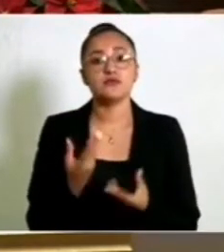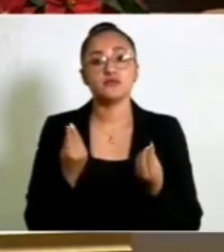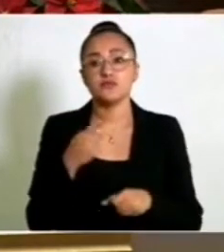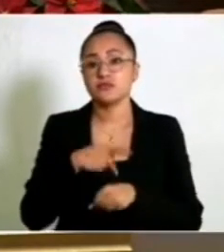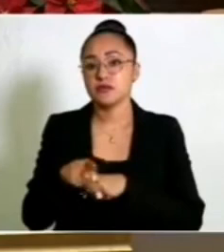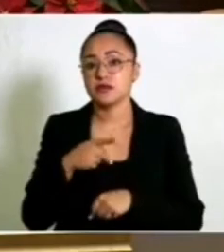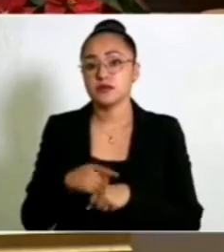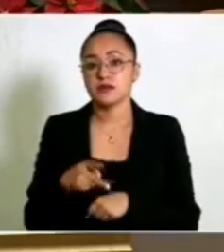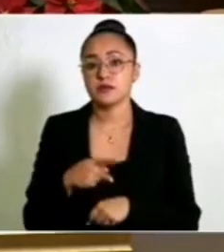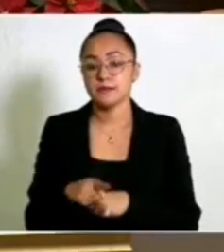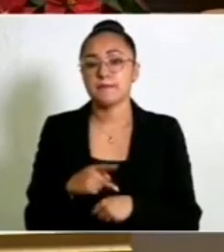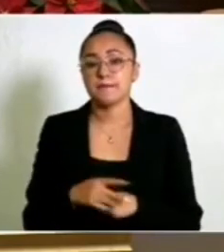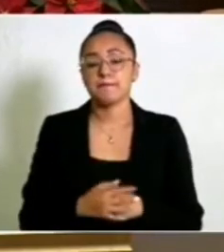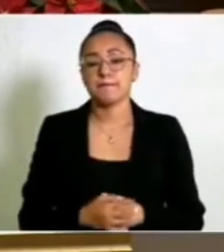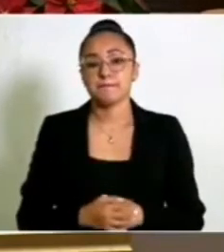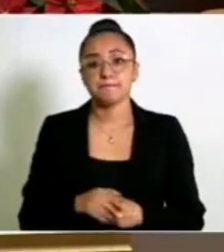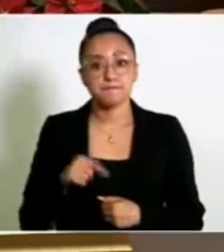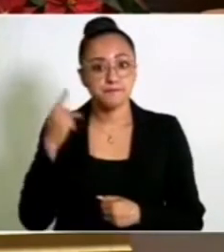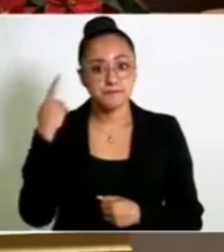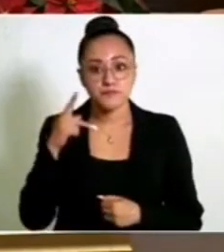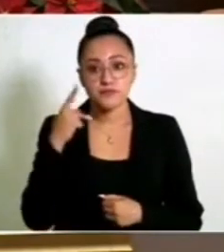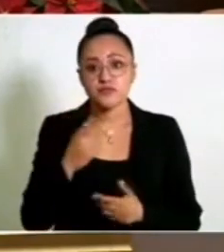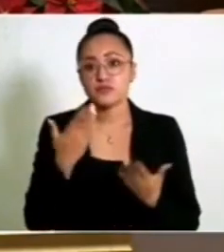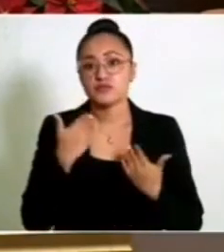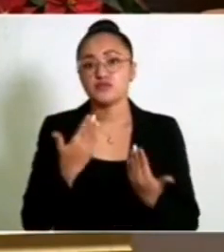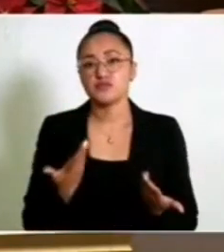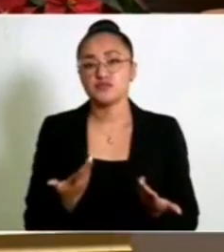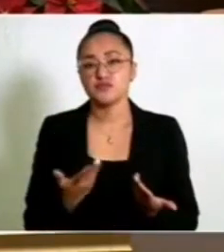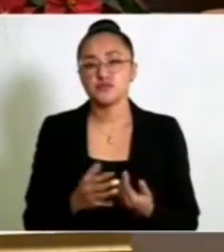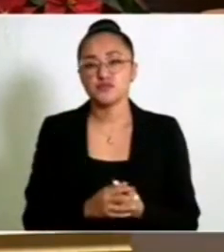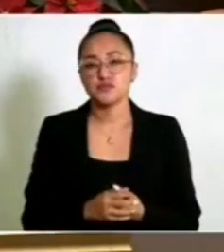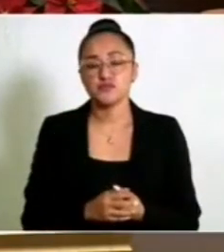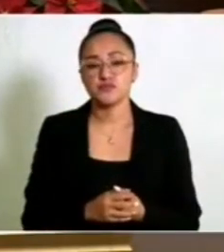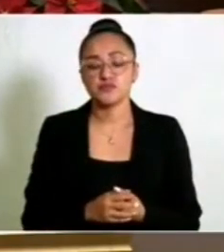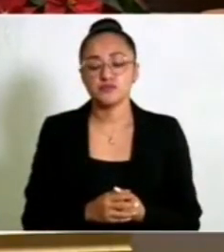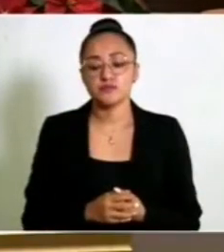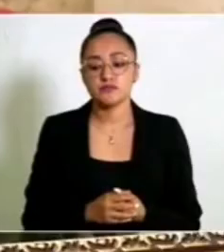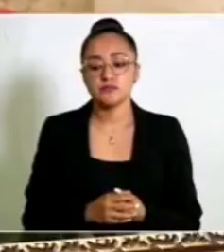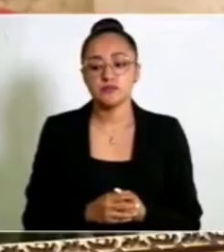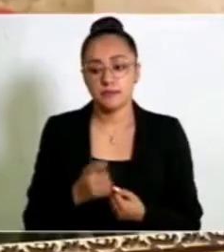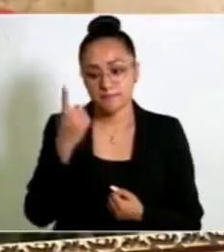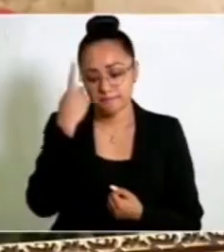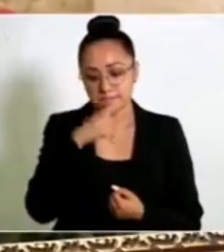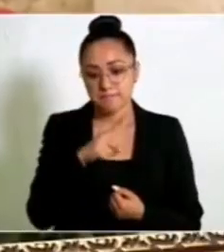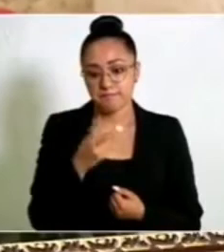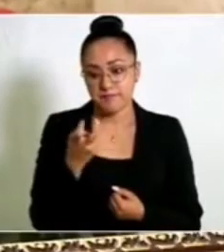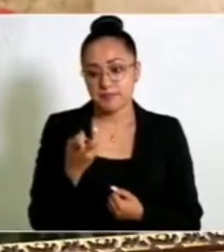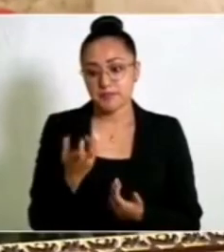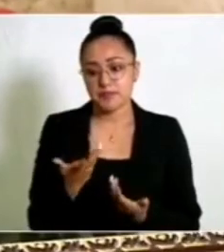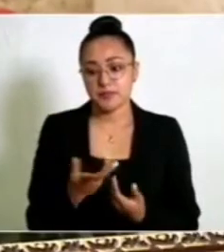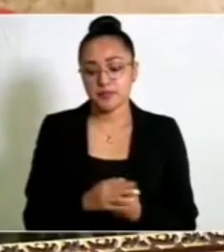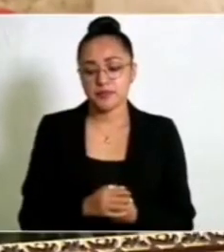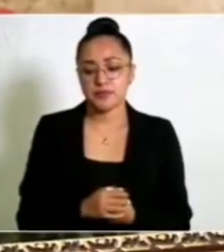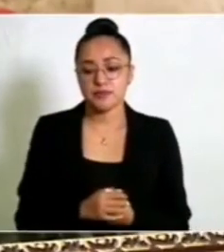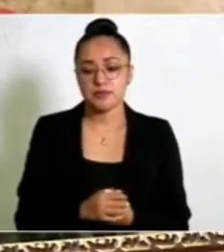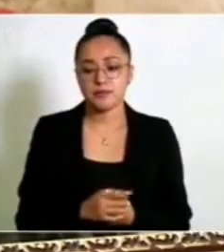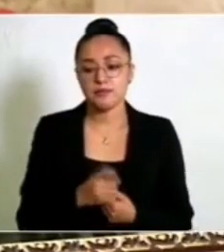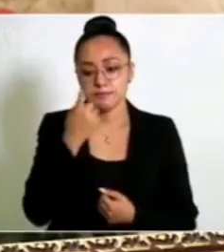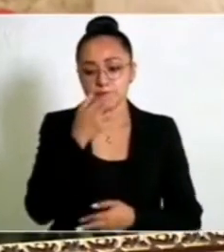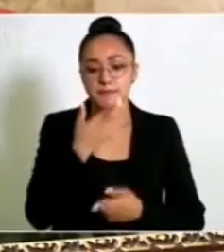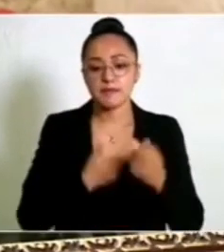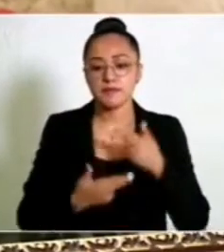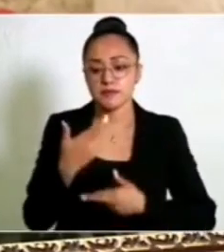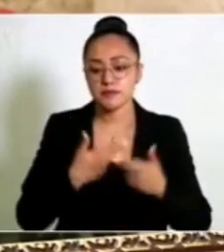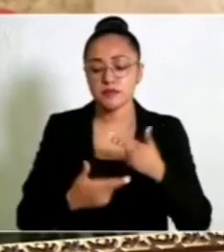riesgos. Puebla no tiene condiciones para ello, es decir, para regresar